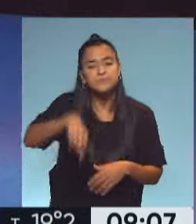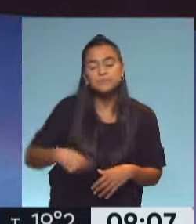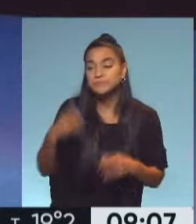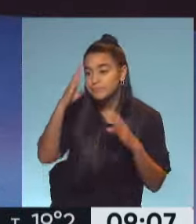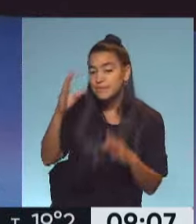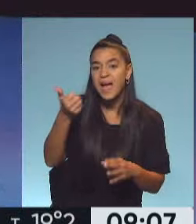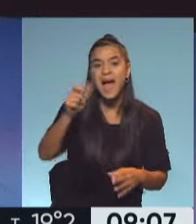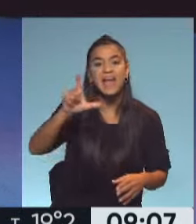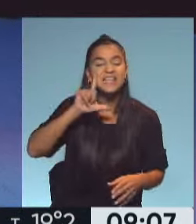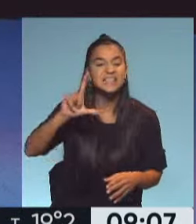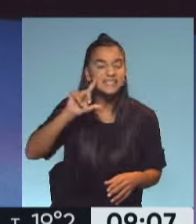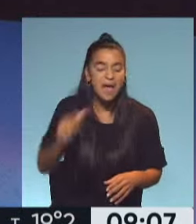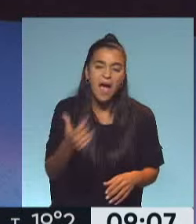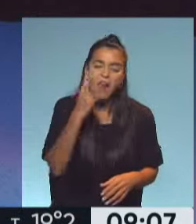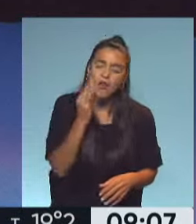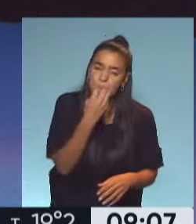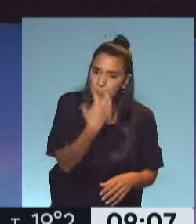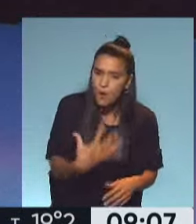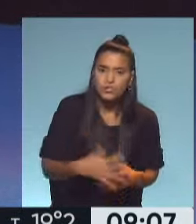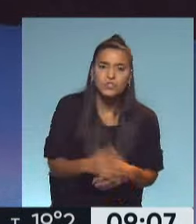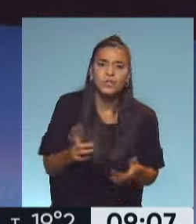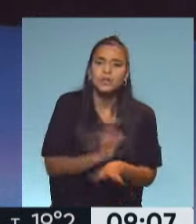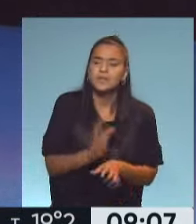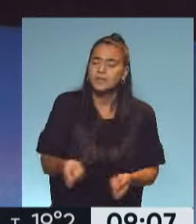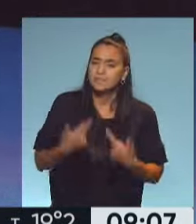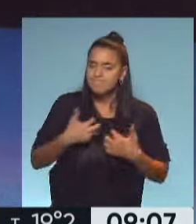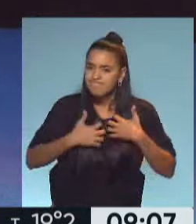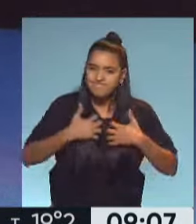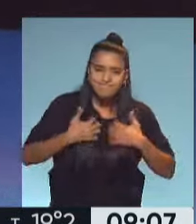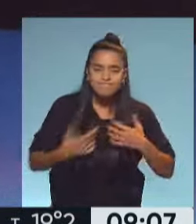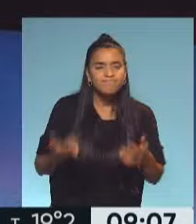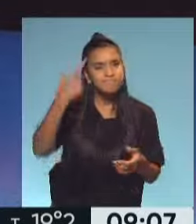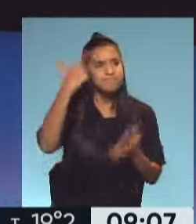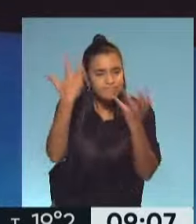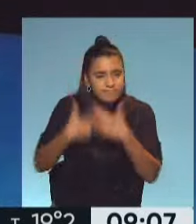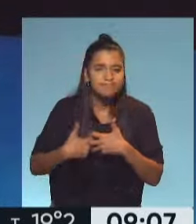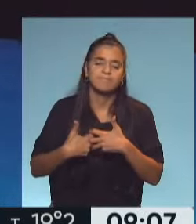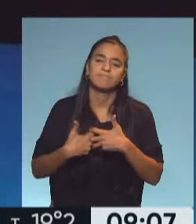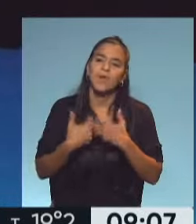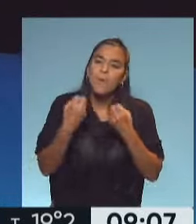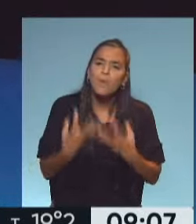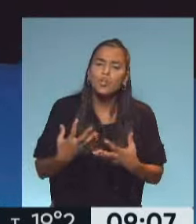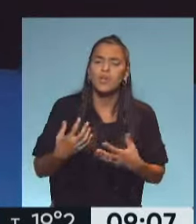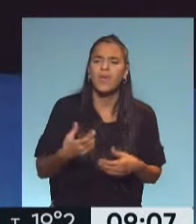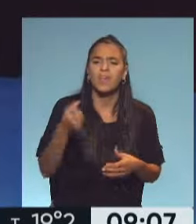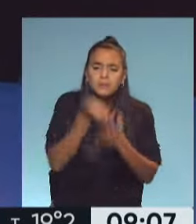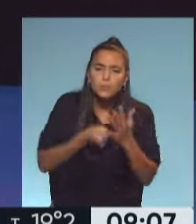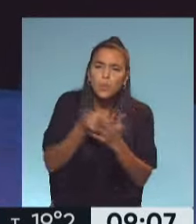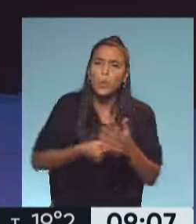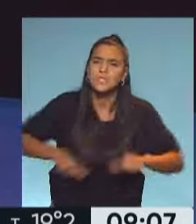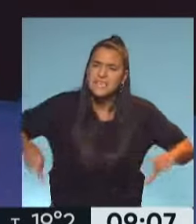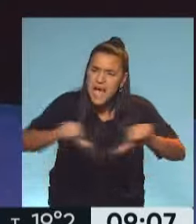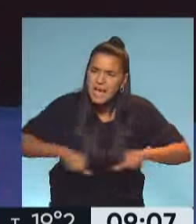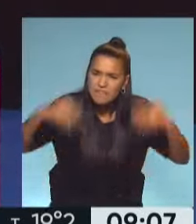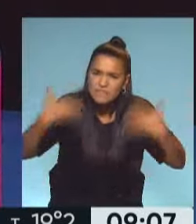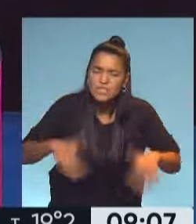a Alicia es realmente algo conmovedor, algo que nos interpela y que nos hace pensar por qué tanto sacrificio de